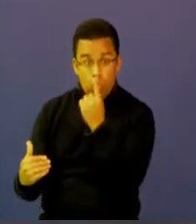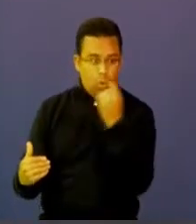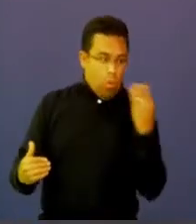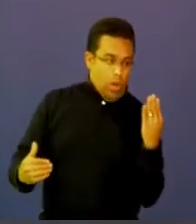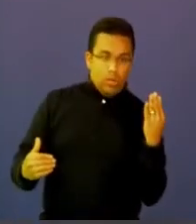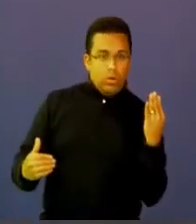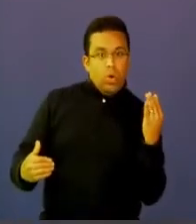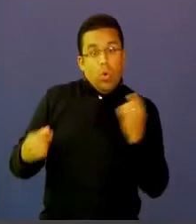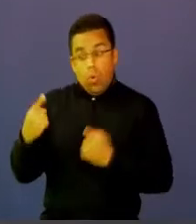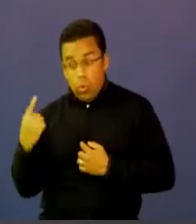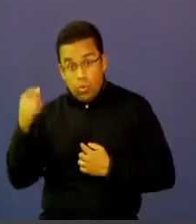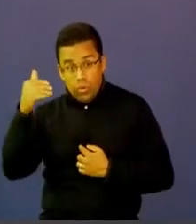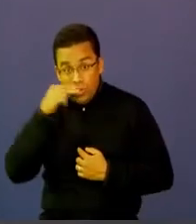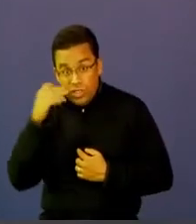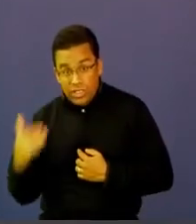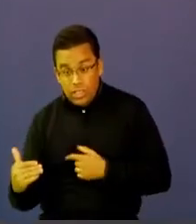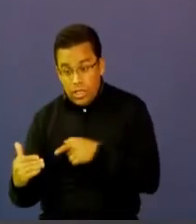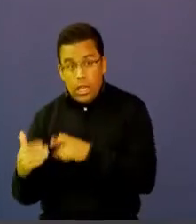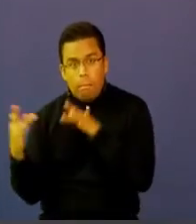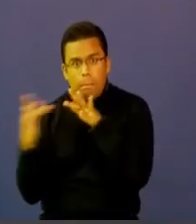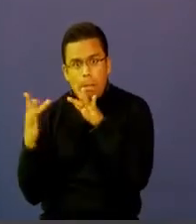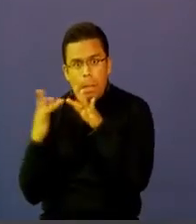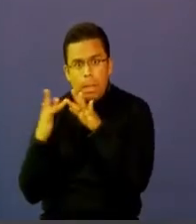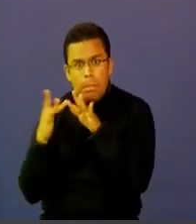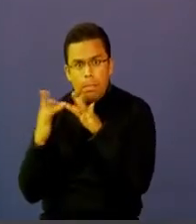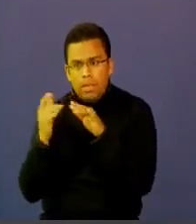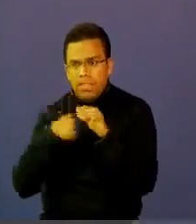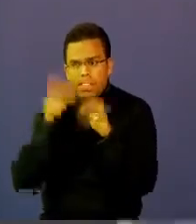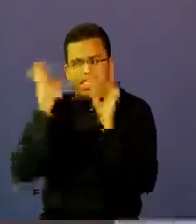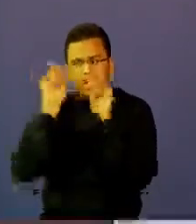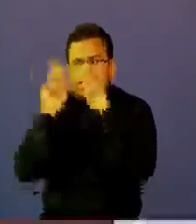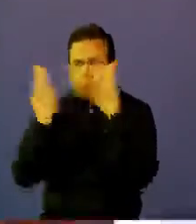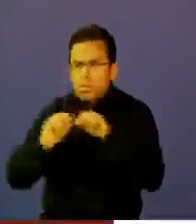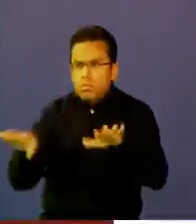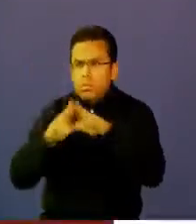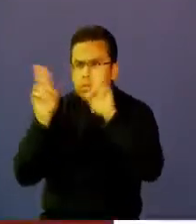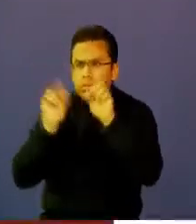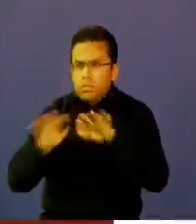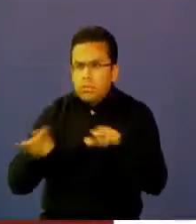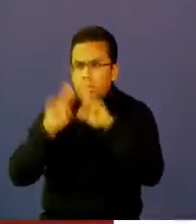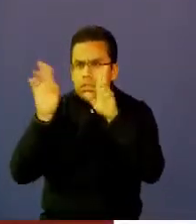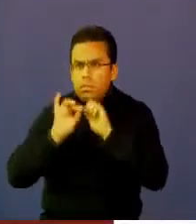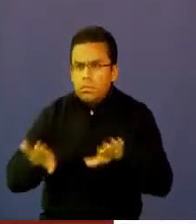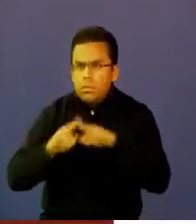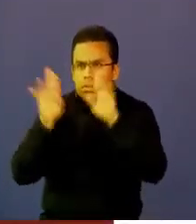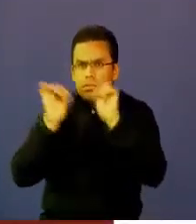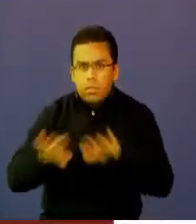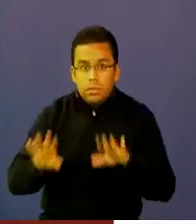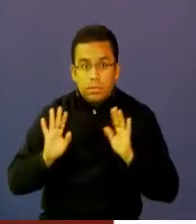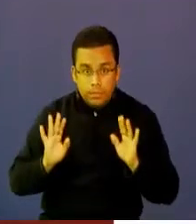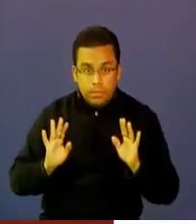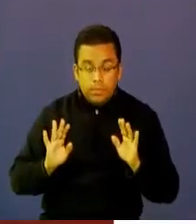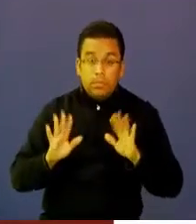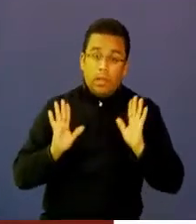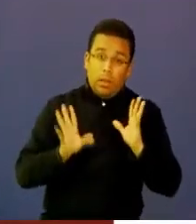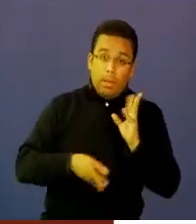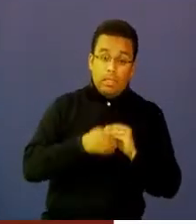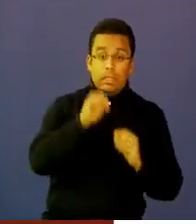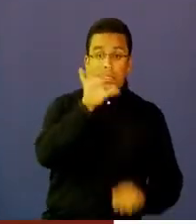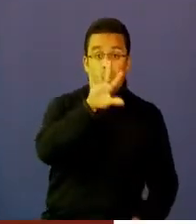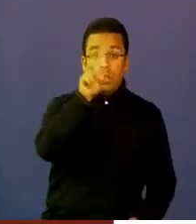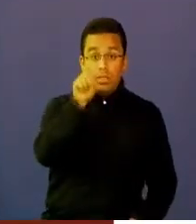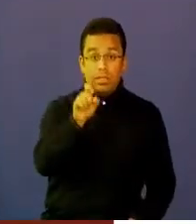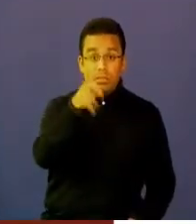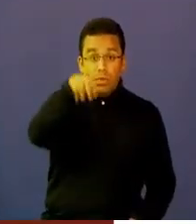Esto quiere decir que, y por lo menos, quiero agregar otra cifra más, el 56% de la población